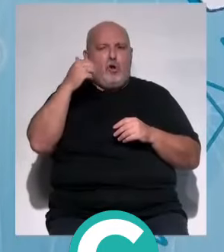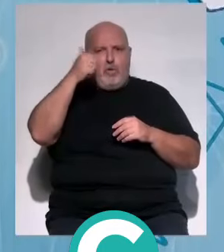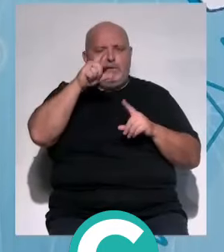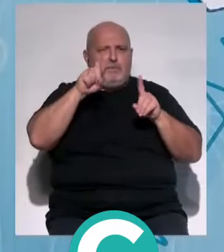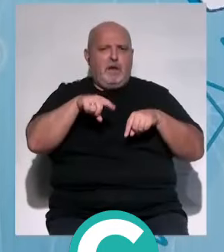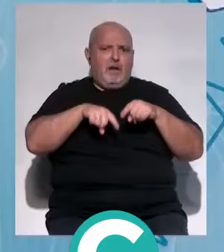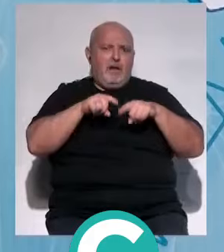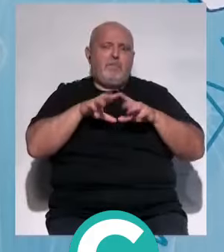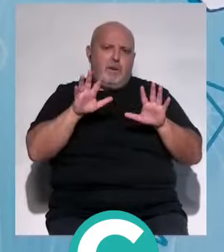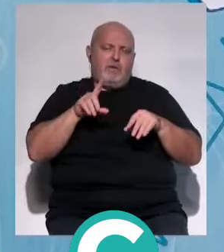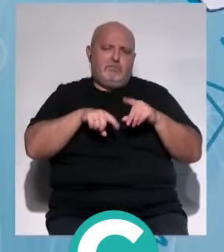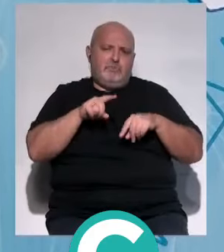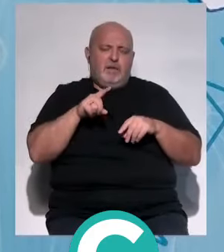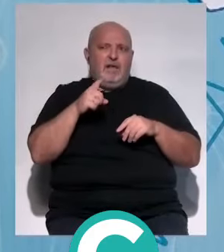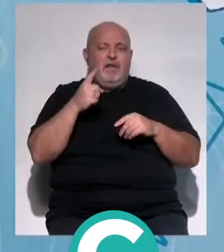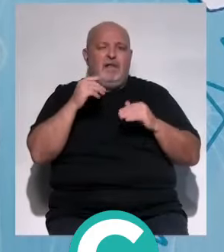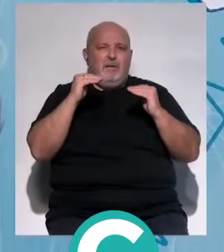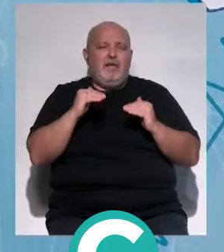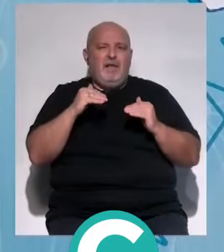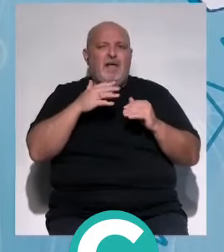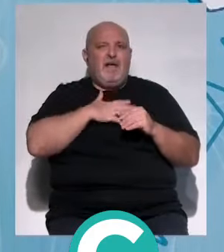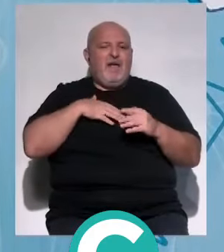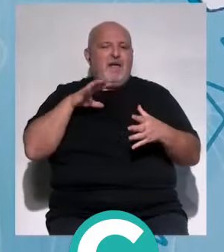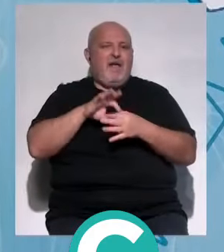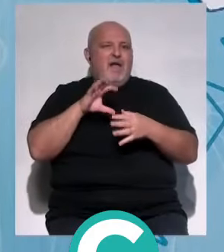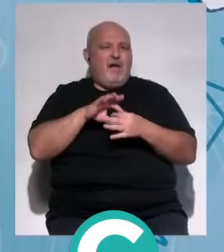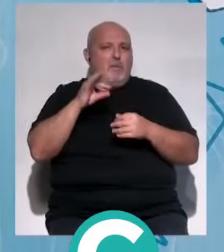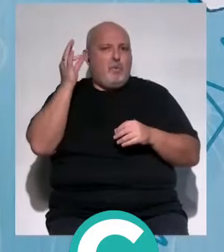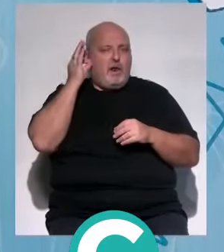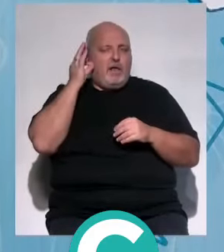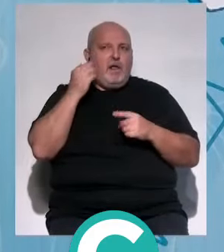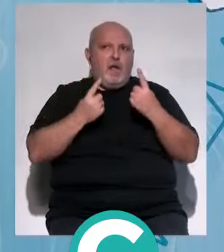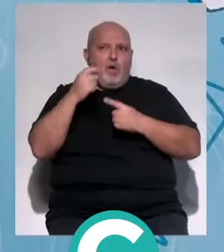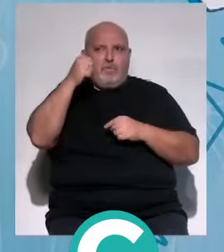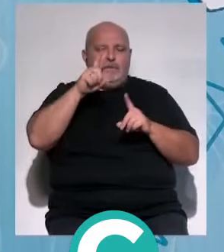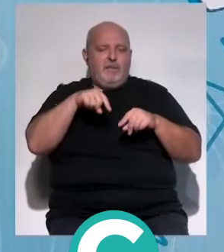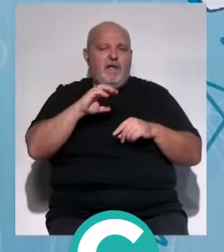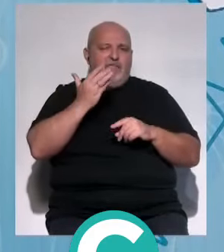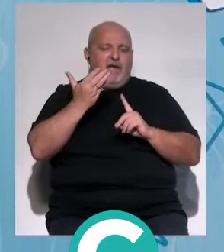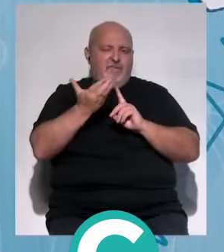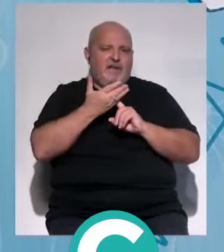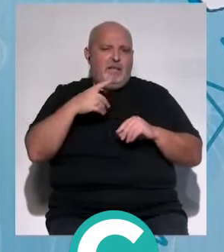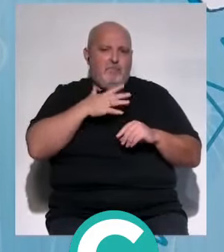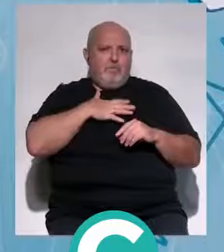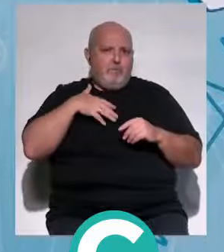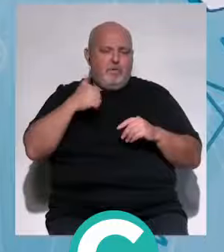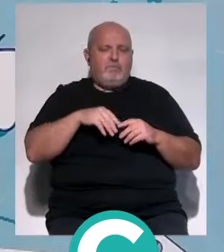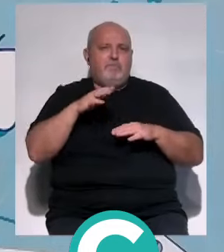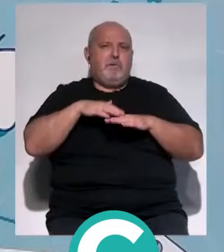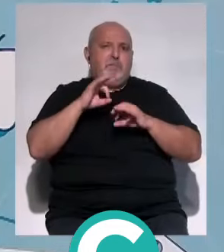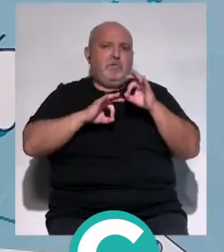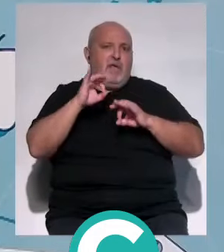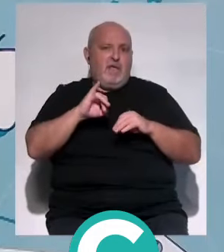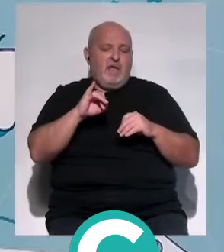en mucha menos cantidad, pero es verdad que el cáncer de mama siempre lo asociamos con la mujer y hay hombres que también están afectados por cáncer de mama. En un mínimo